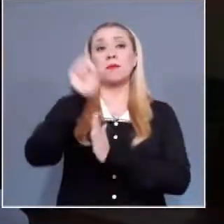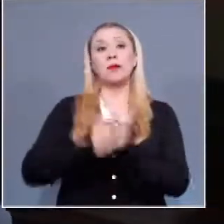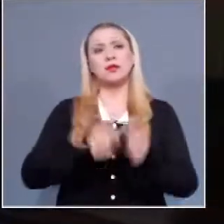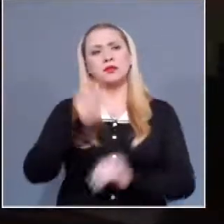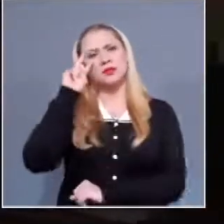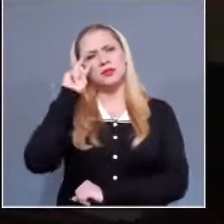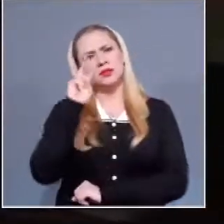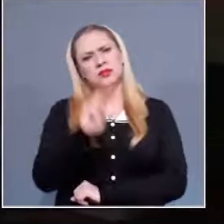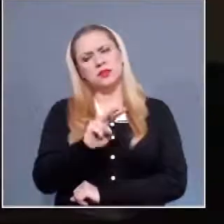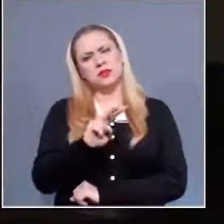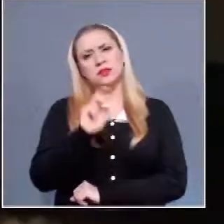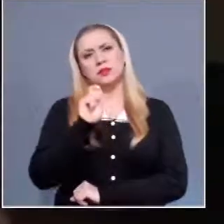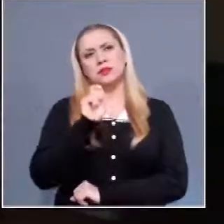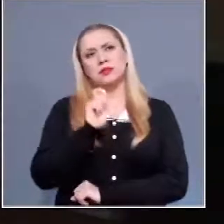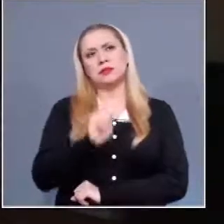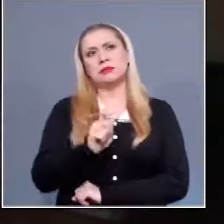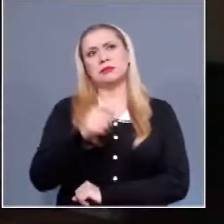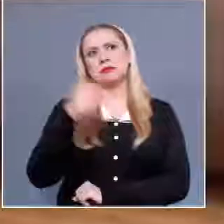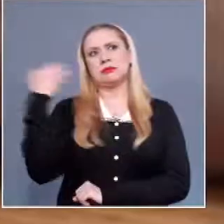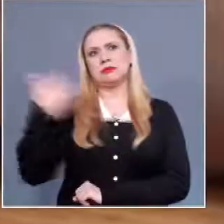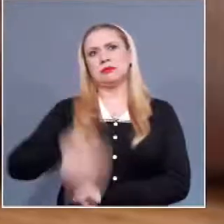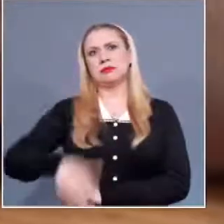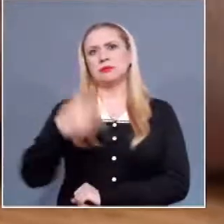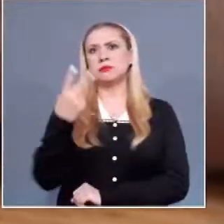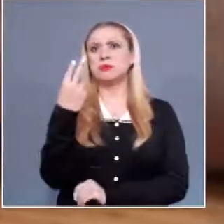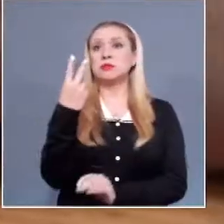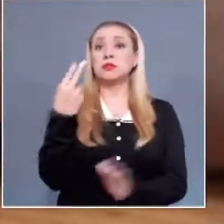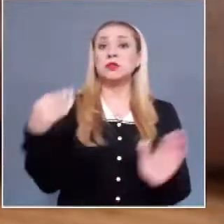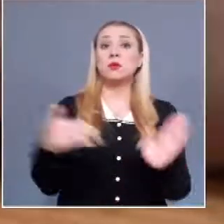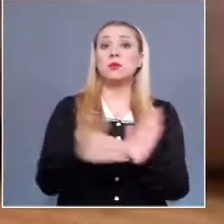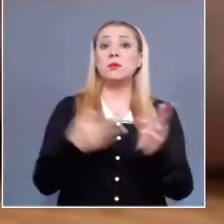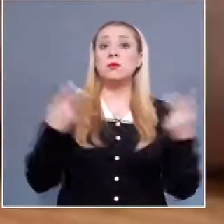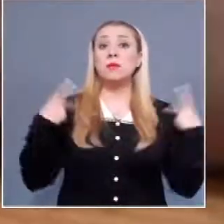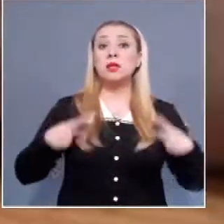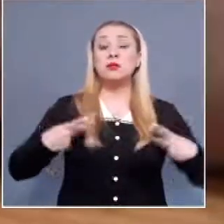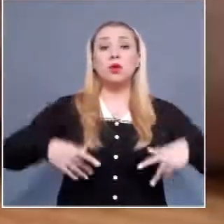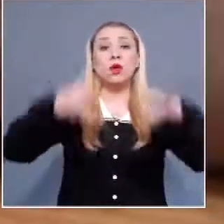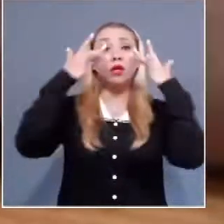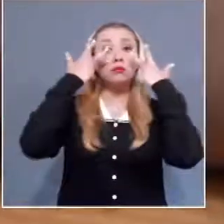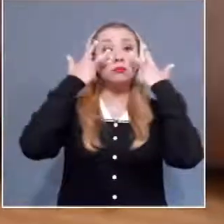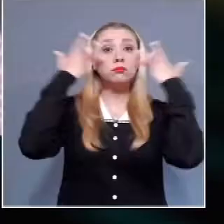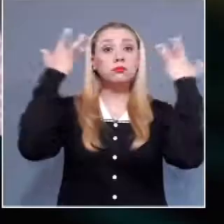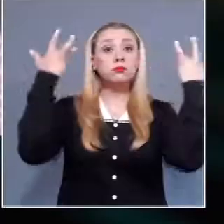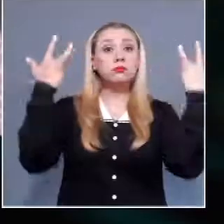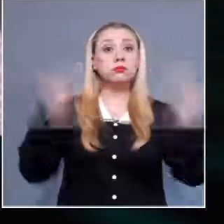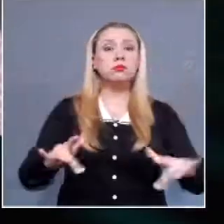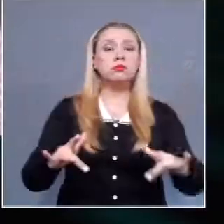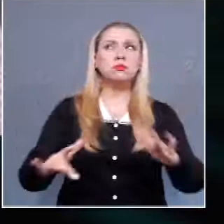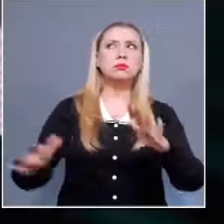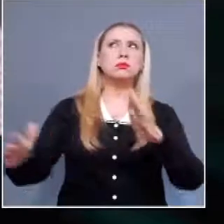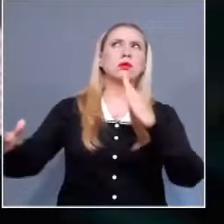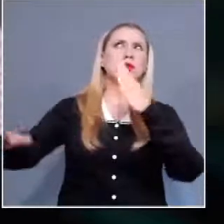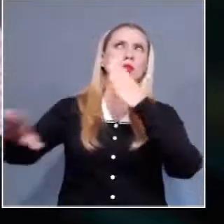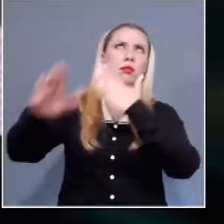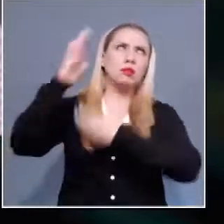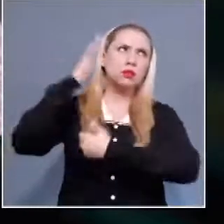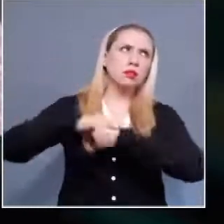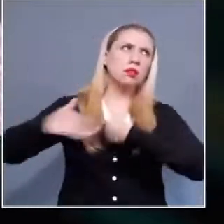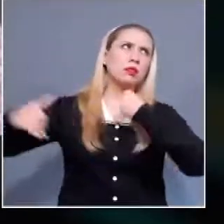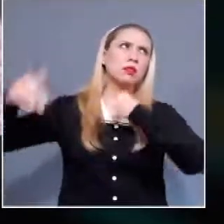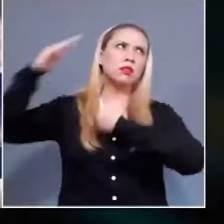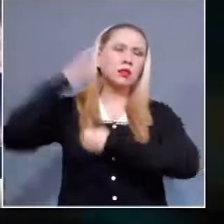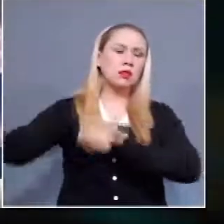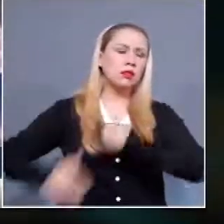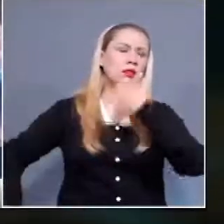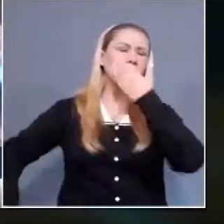mil personas dejaron su trabajo por violencia laboral. Muchas veces nos lleva a